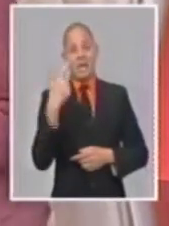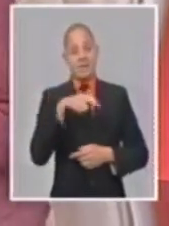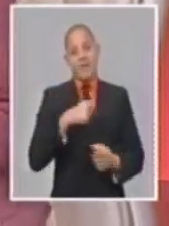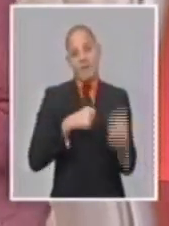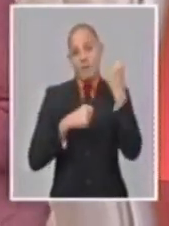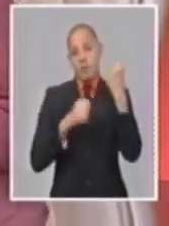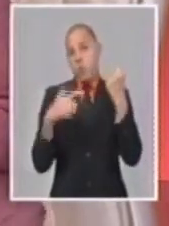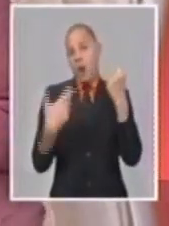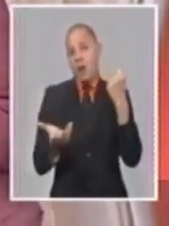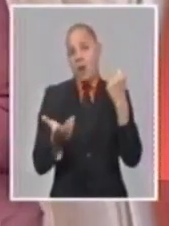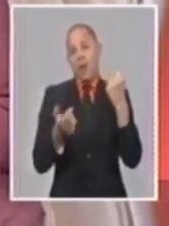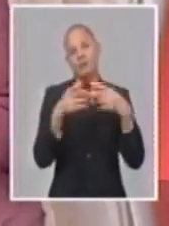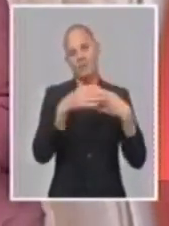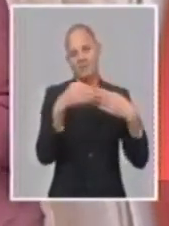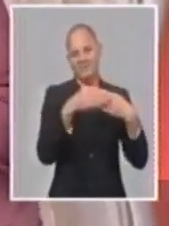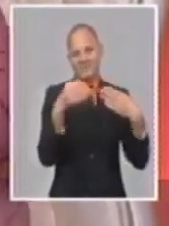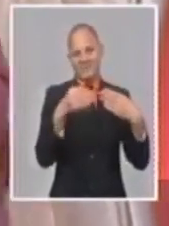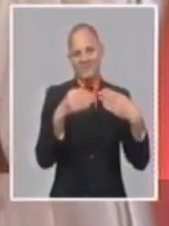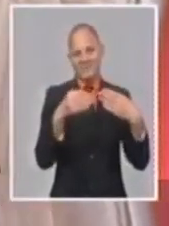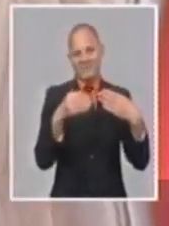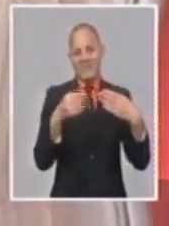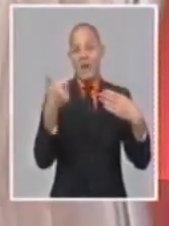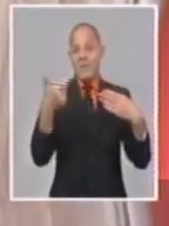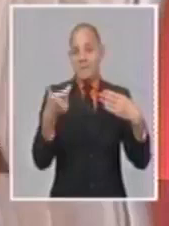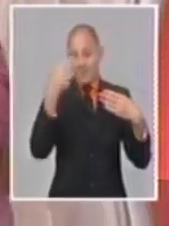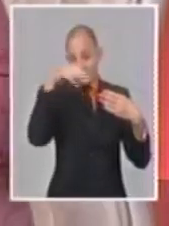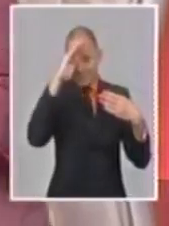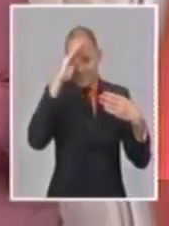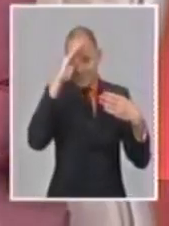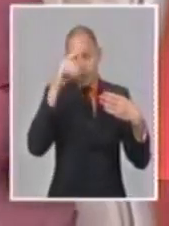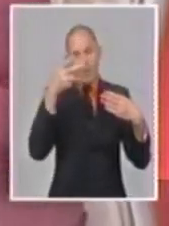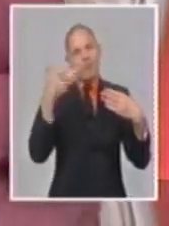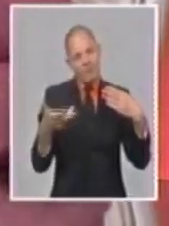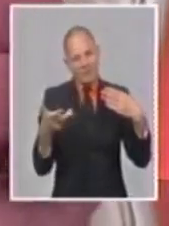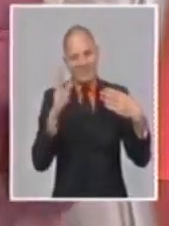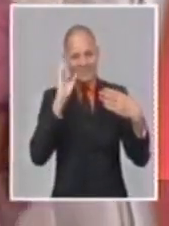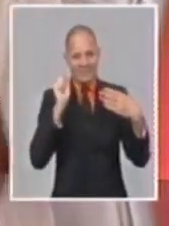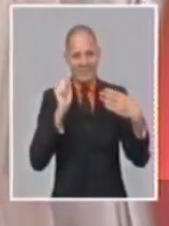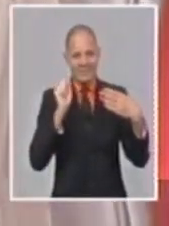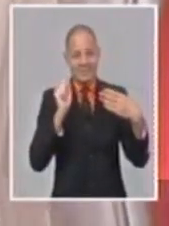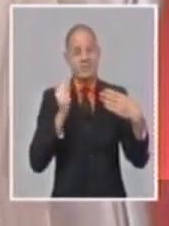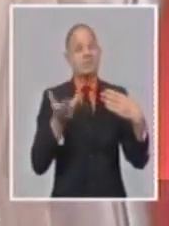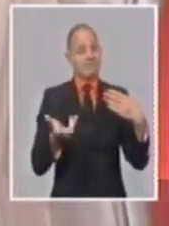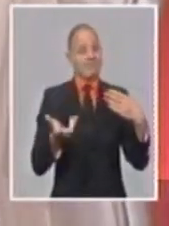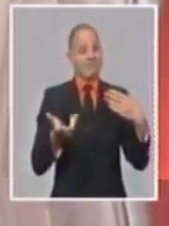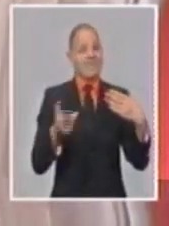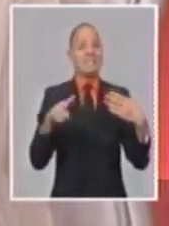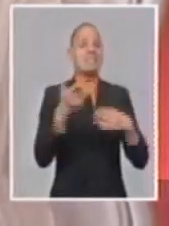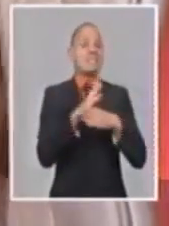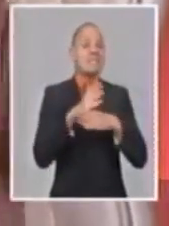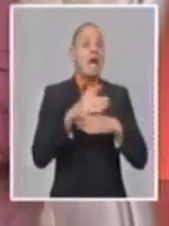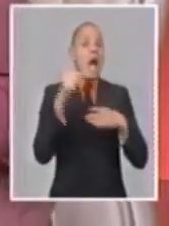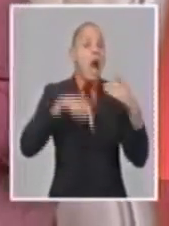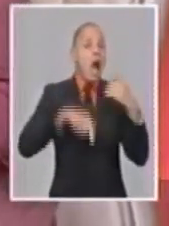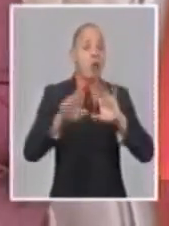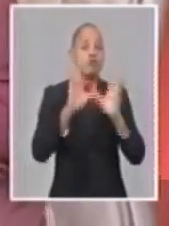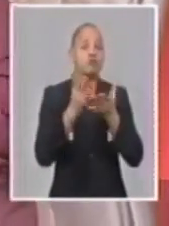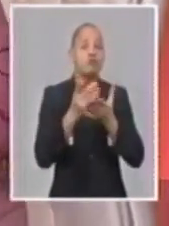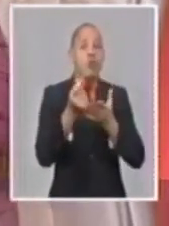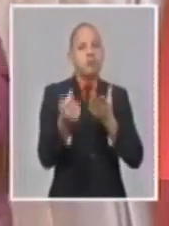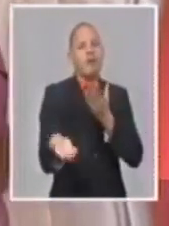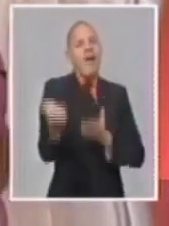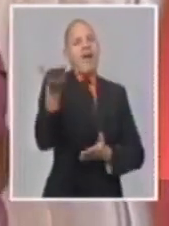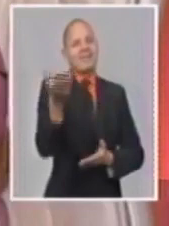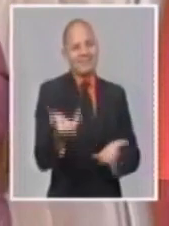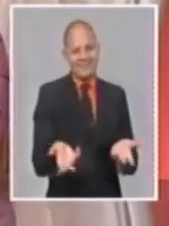las 24 veces. Y eso evidentemente incrementa los costos y la continuidad en